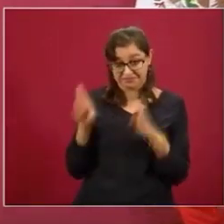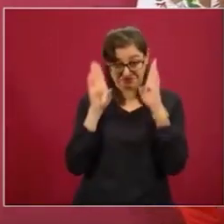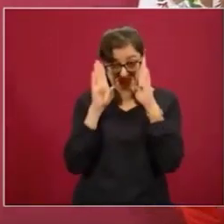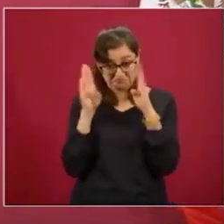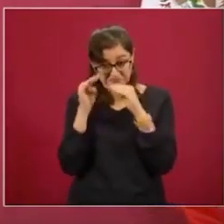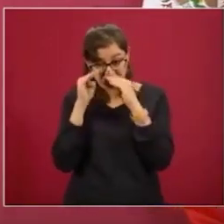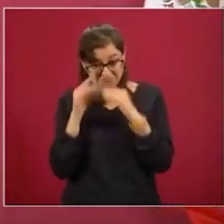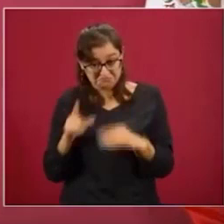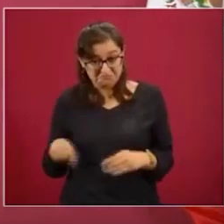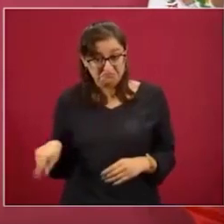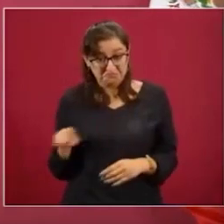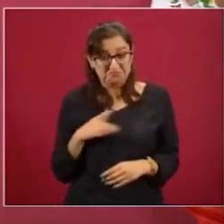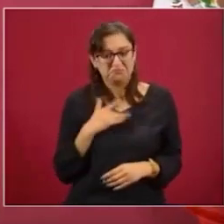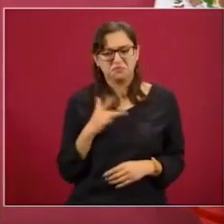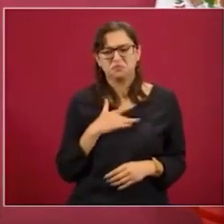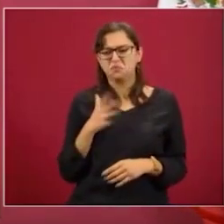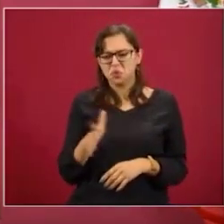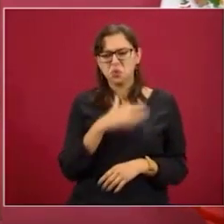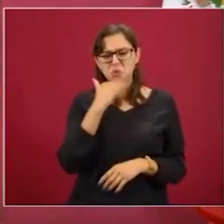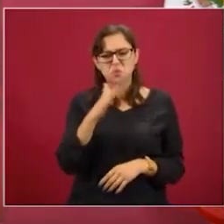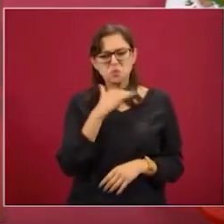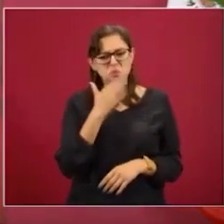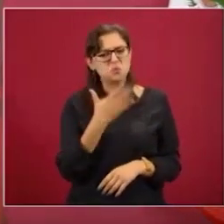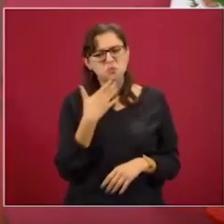hasta normal la corrupción.